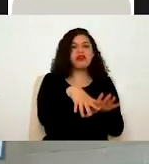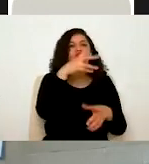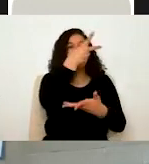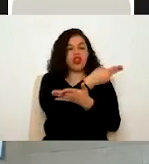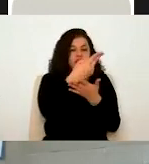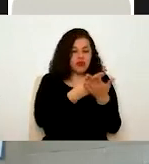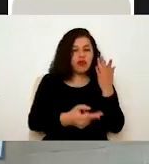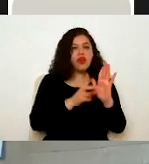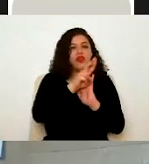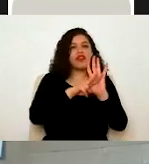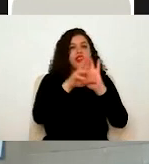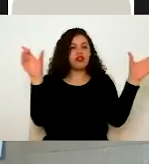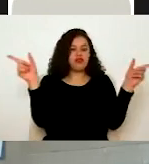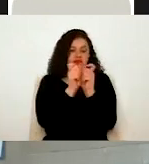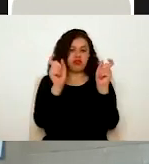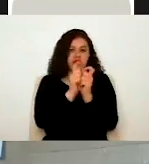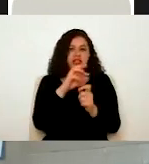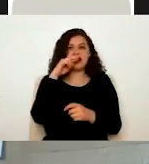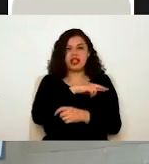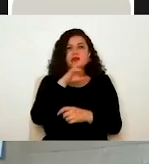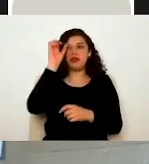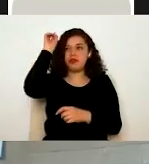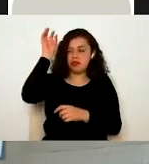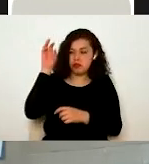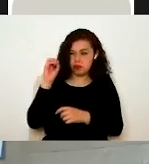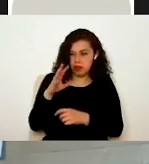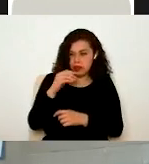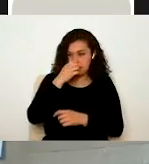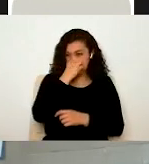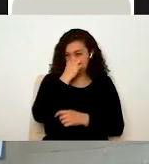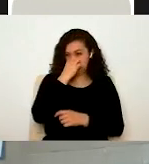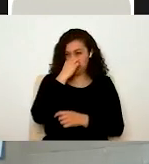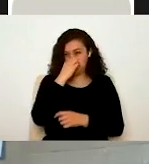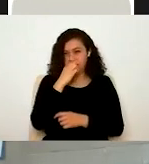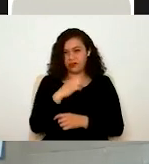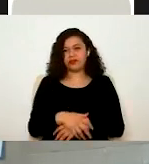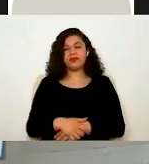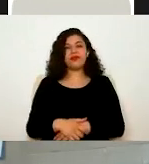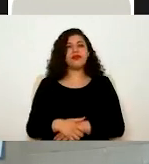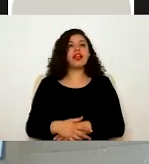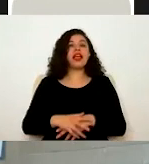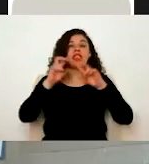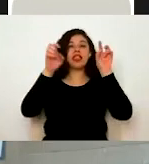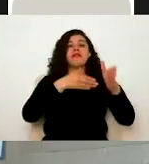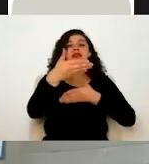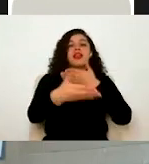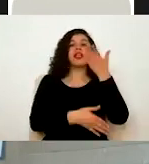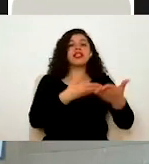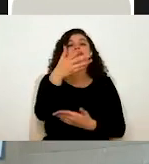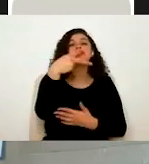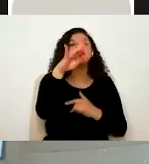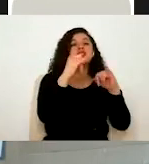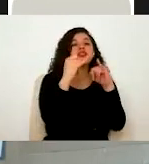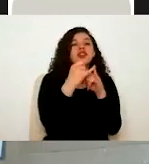videos cortos, transmisiones en vivo, aquí queremos trabajar muchos materiales acerca de los servicios que brindan las instituciones.